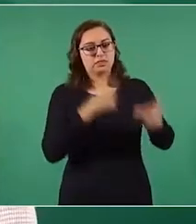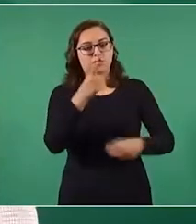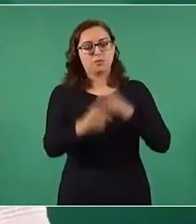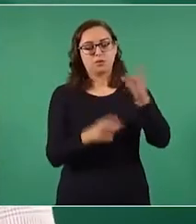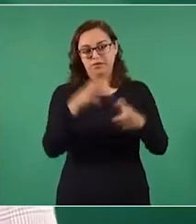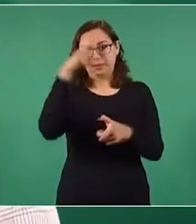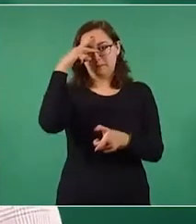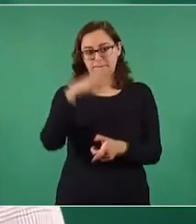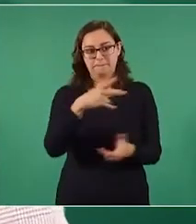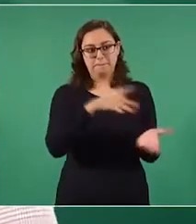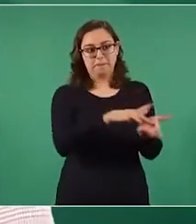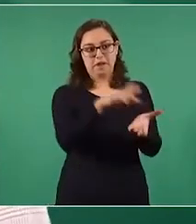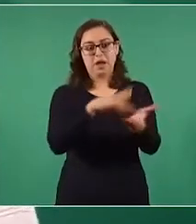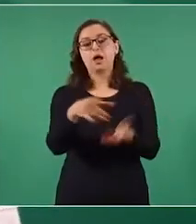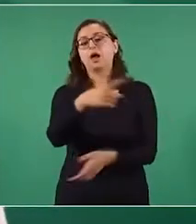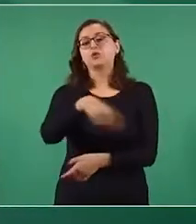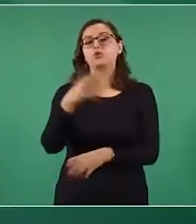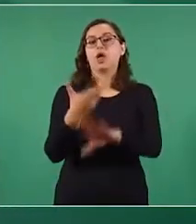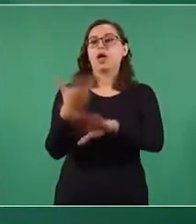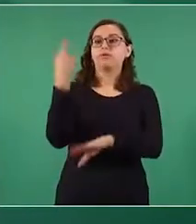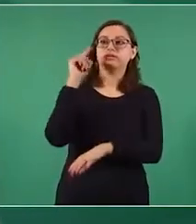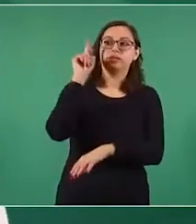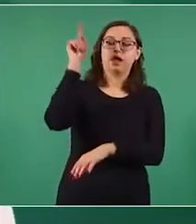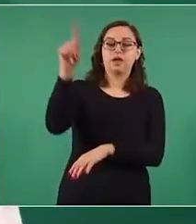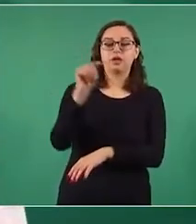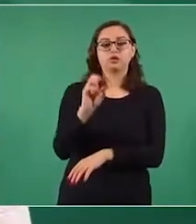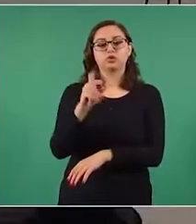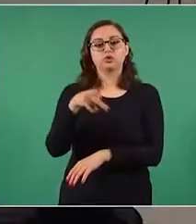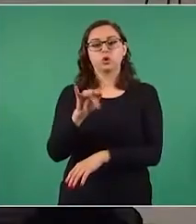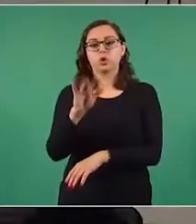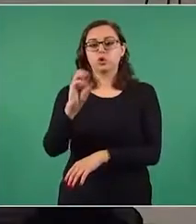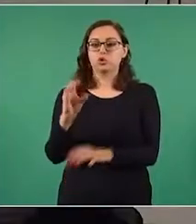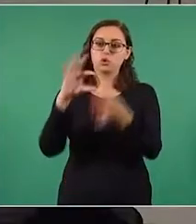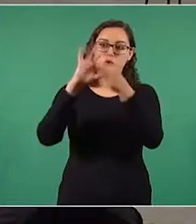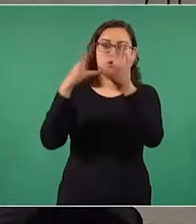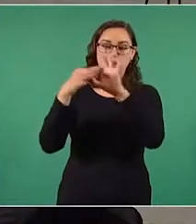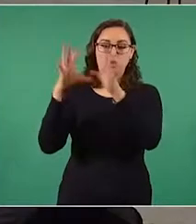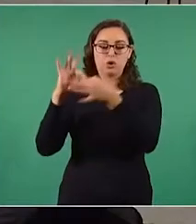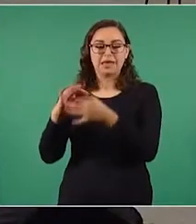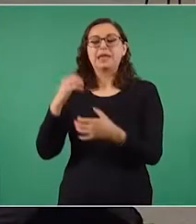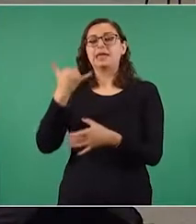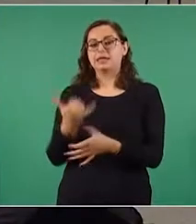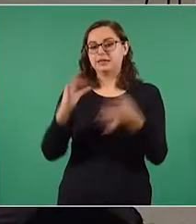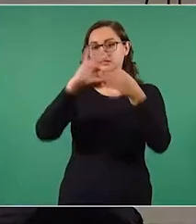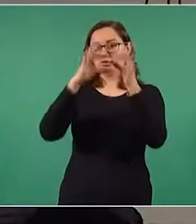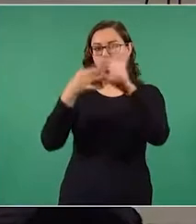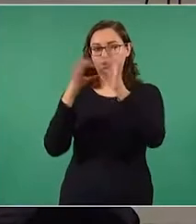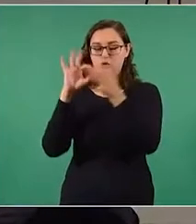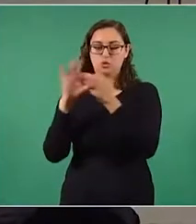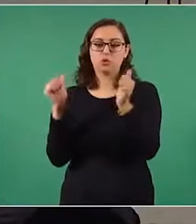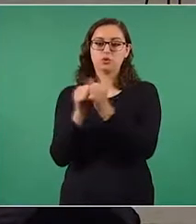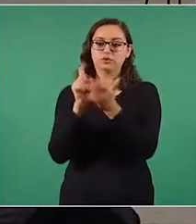mexicanos que participaron en los Juegos Olímpicos y Paralímpicos Tokio 2020.